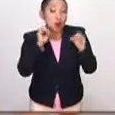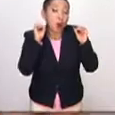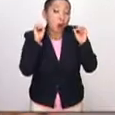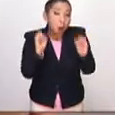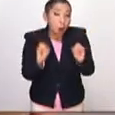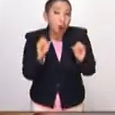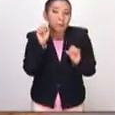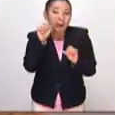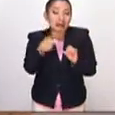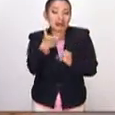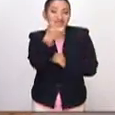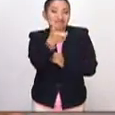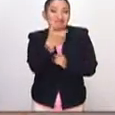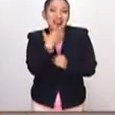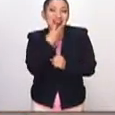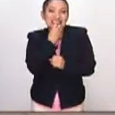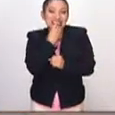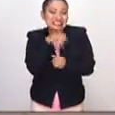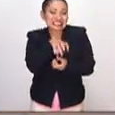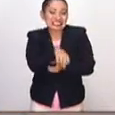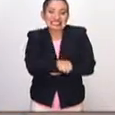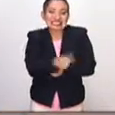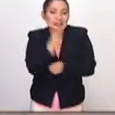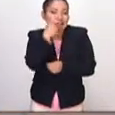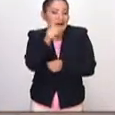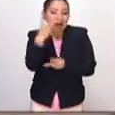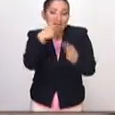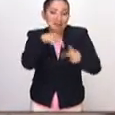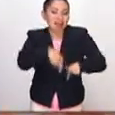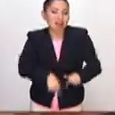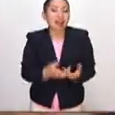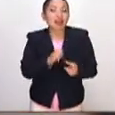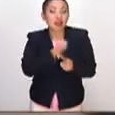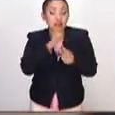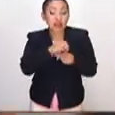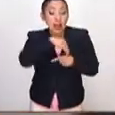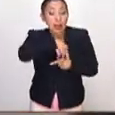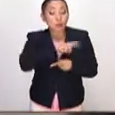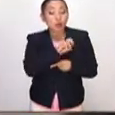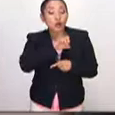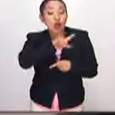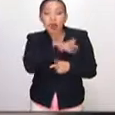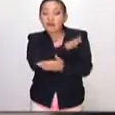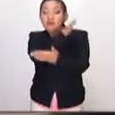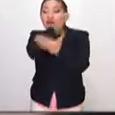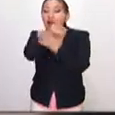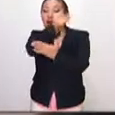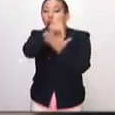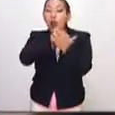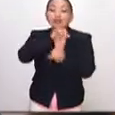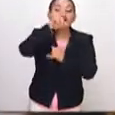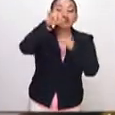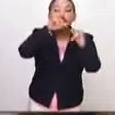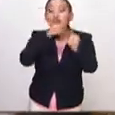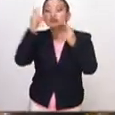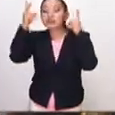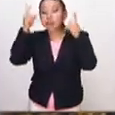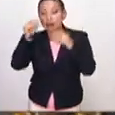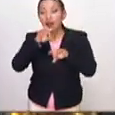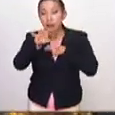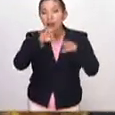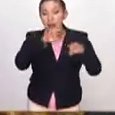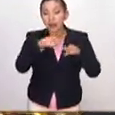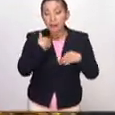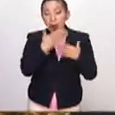O la propia economía, bueno, poder trasladarse hasta este sitio. Entonces, el Munal va a esos sitios. Entonces, estamos